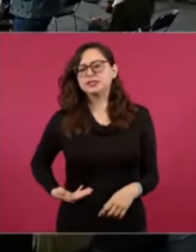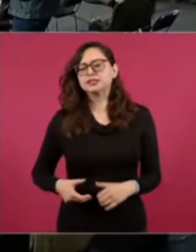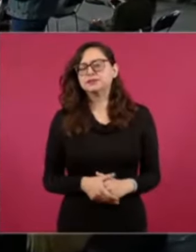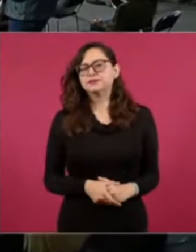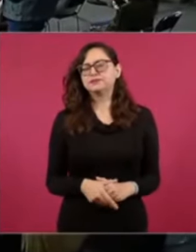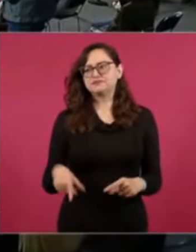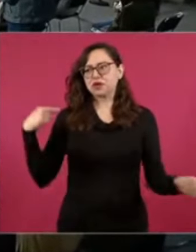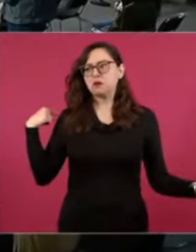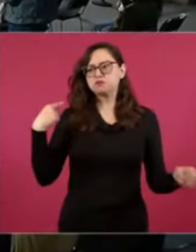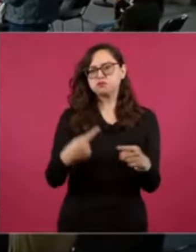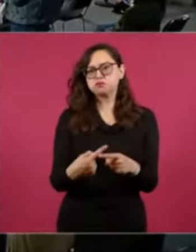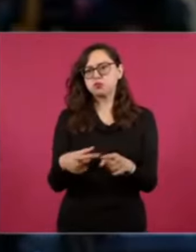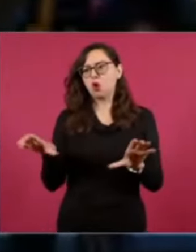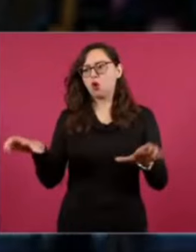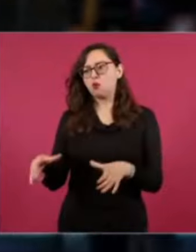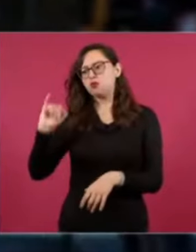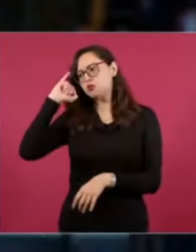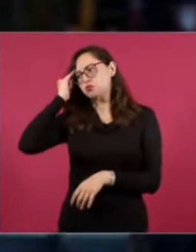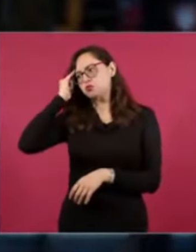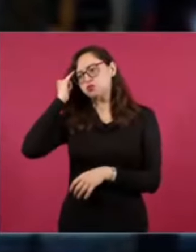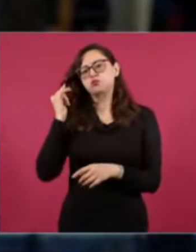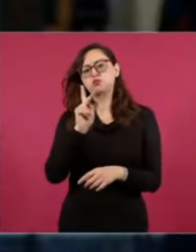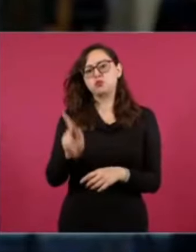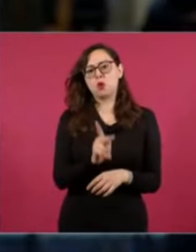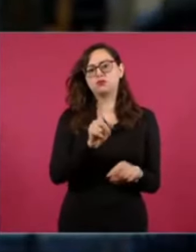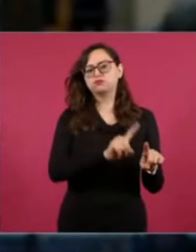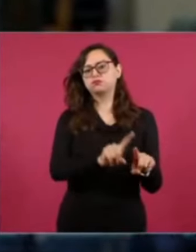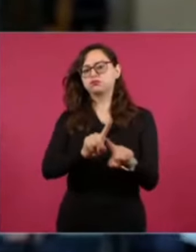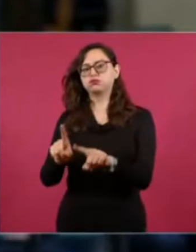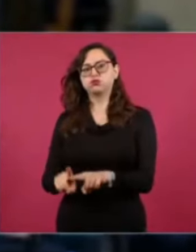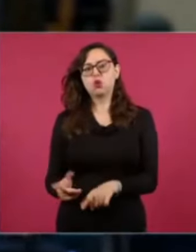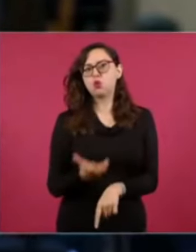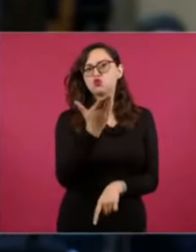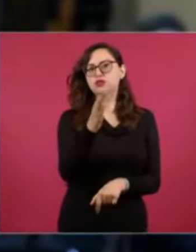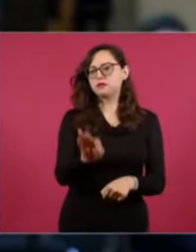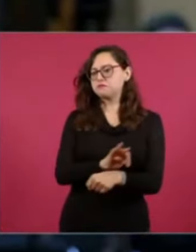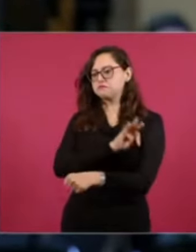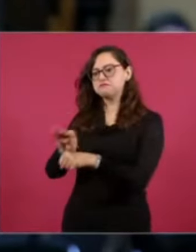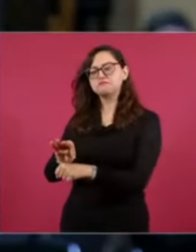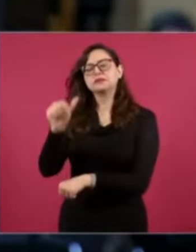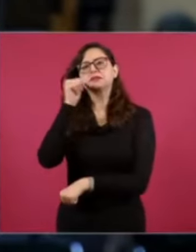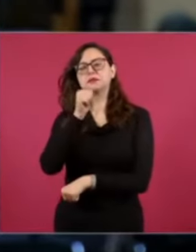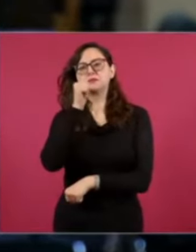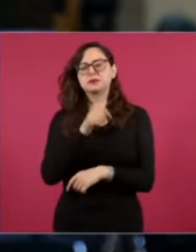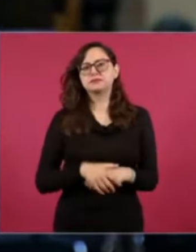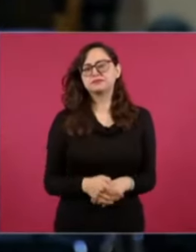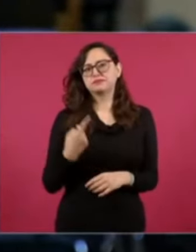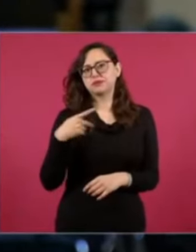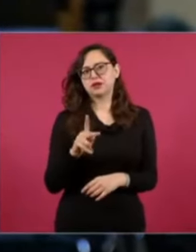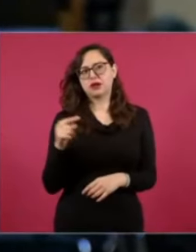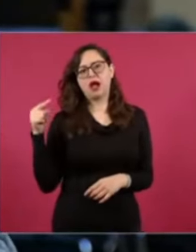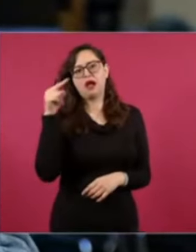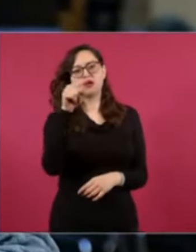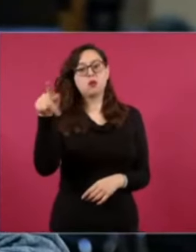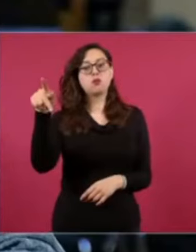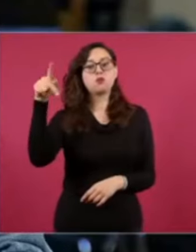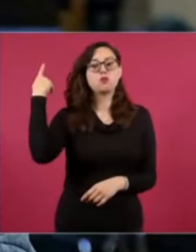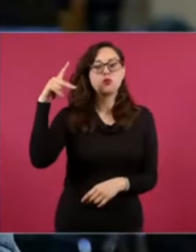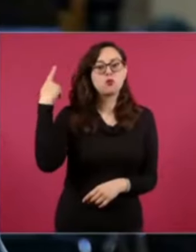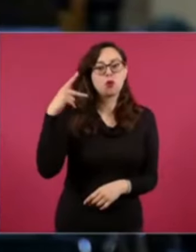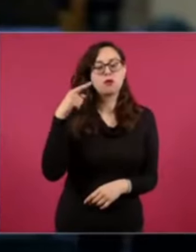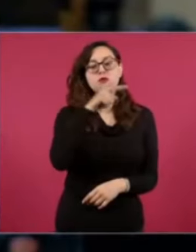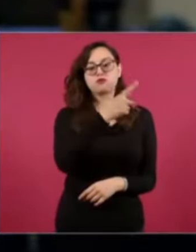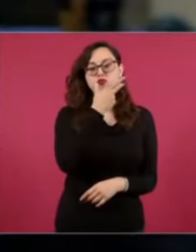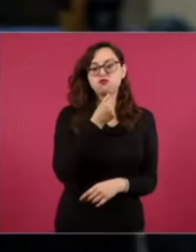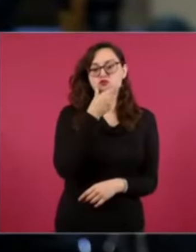Y de que ocupen los espacios que les corresponden. ¿Qué opina de que el pueblo de que en Puebla. Néstor Camarillo cercano a Alito Moreno. Se hizo pasar